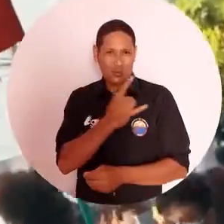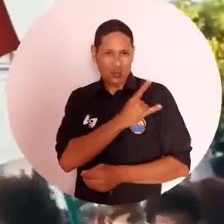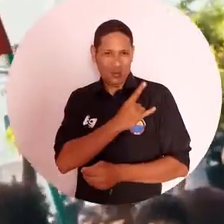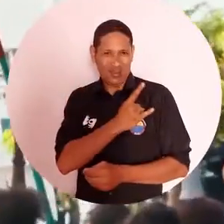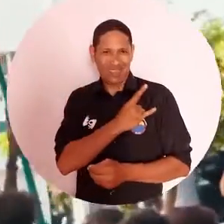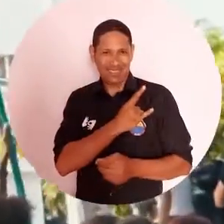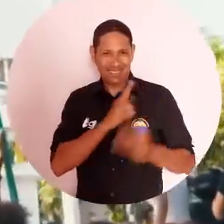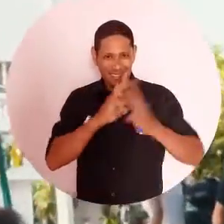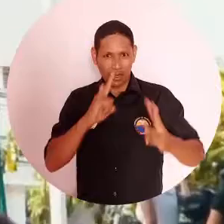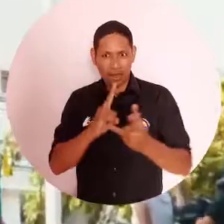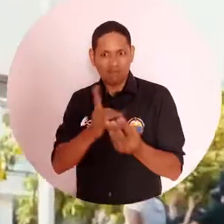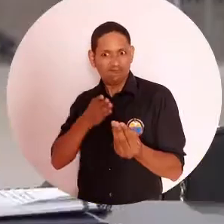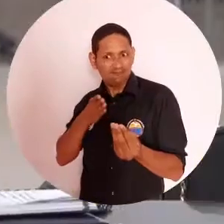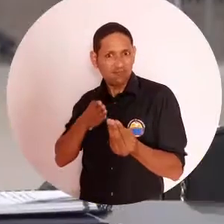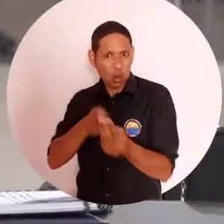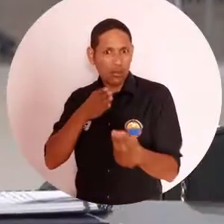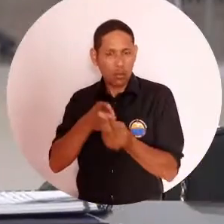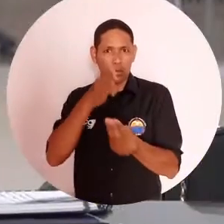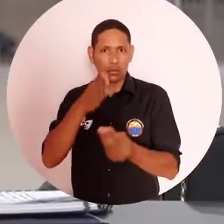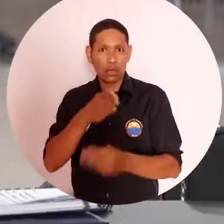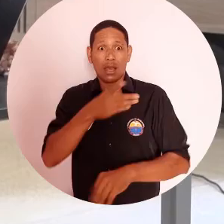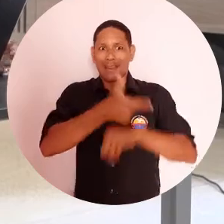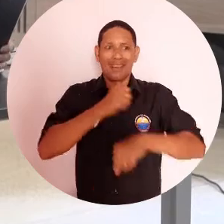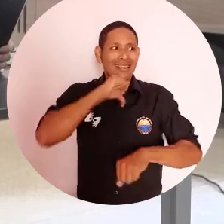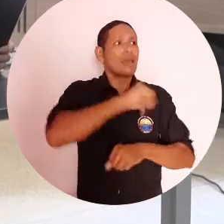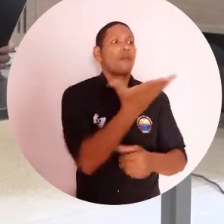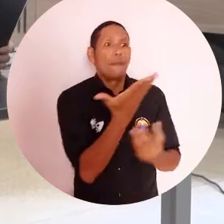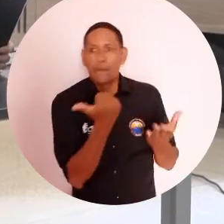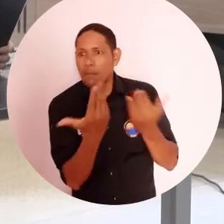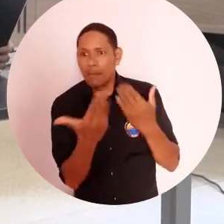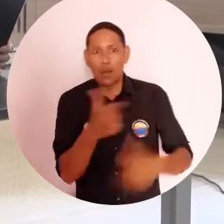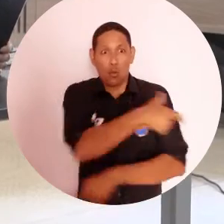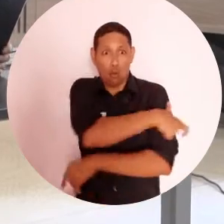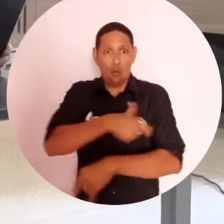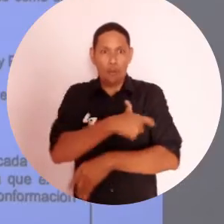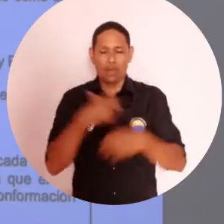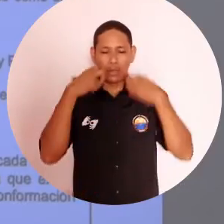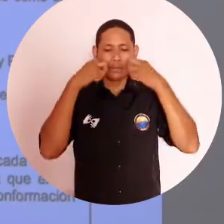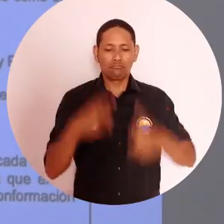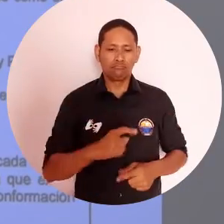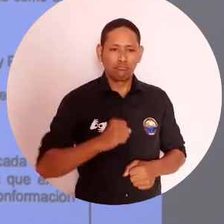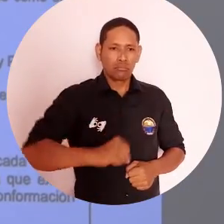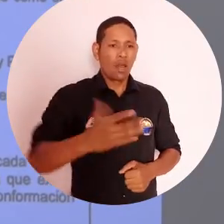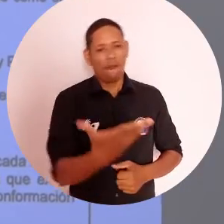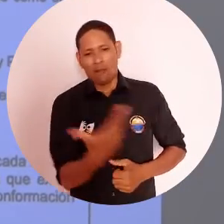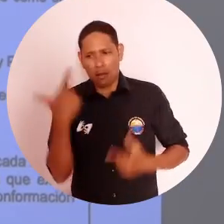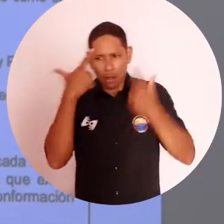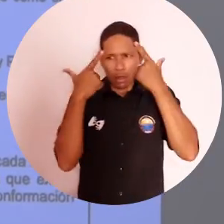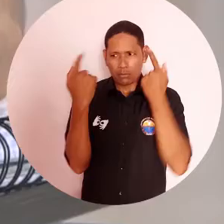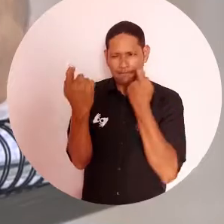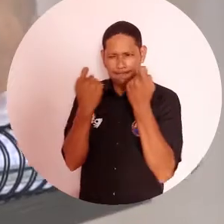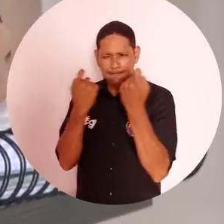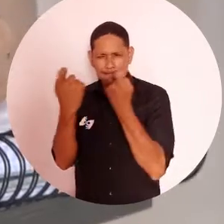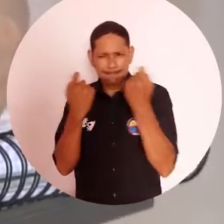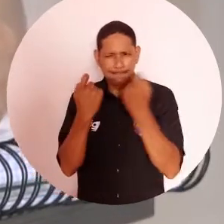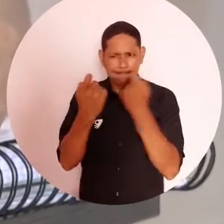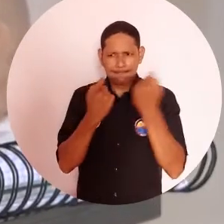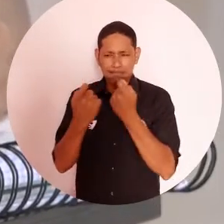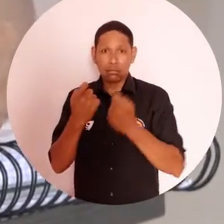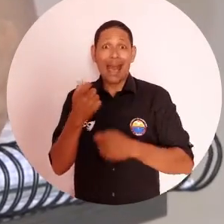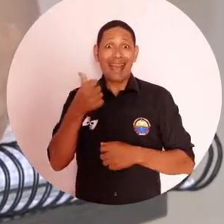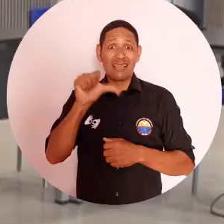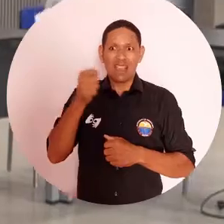un grupo de universitarios de la Alma Mater, el Rector Pablo Guerra Salazar convocó al Comité de Derechos Humanos para establecer estrategias que han permitido